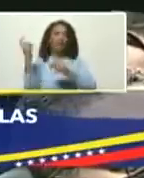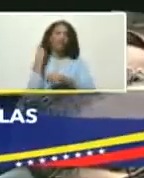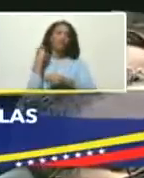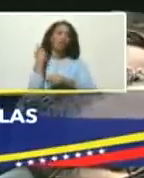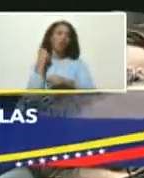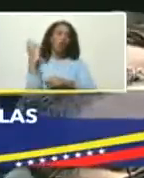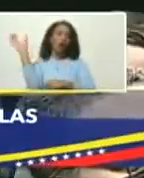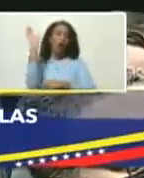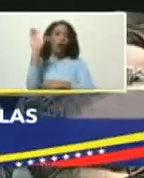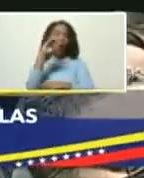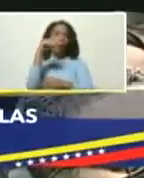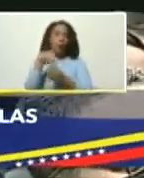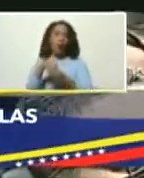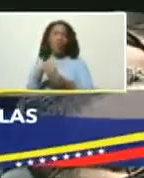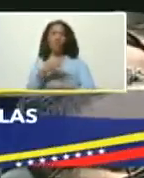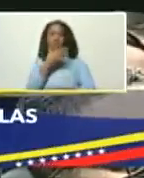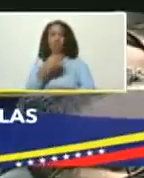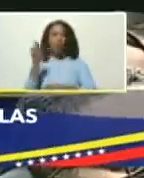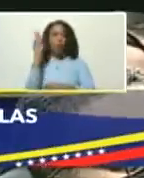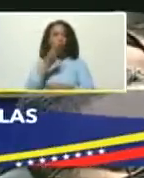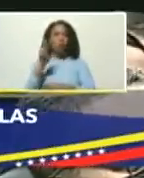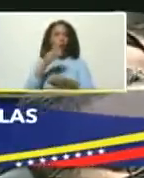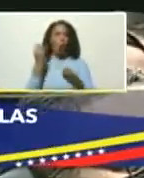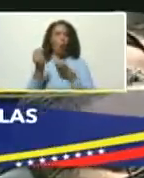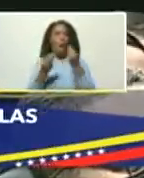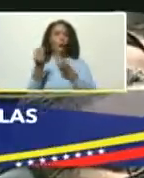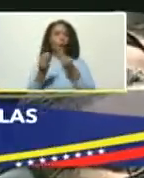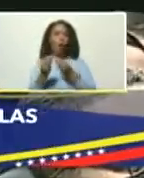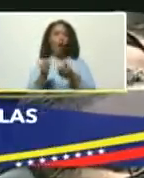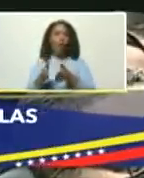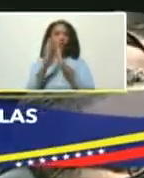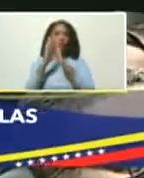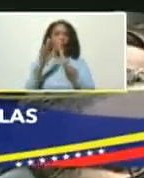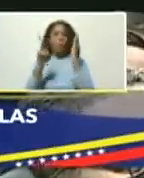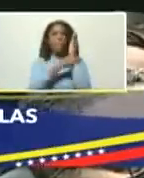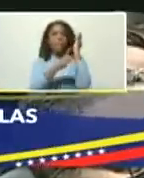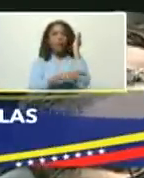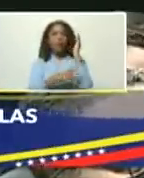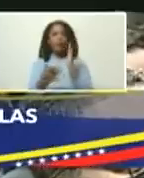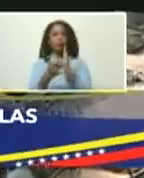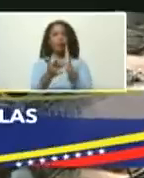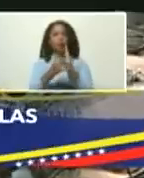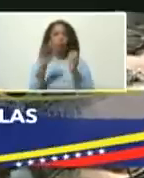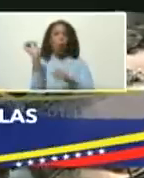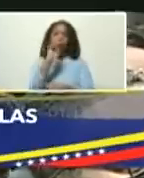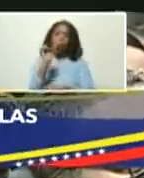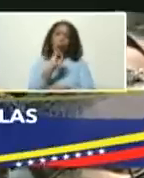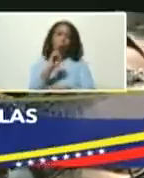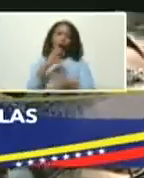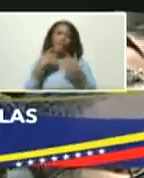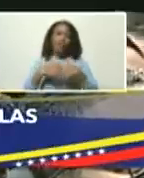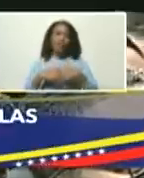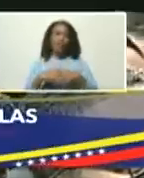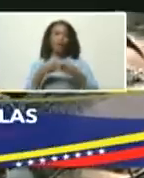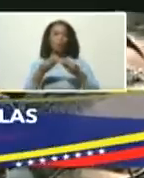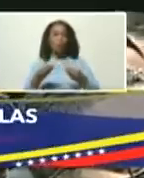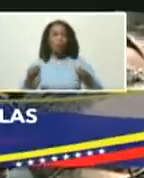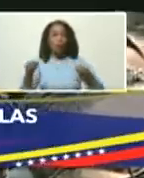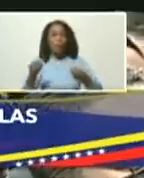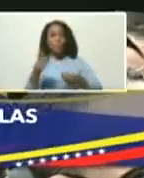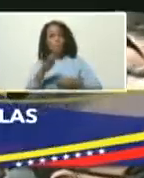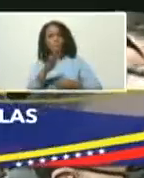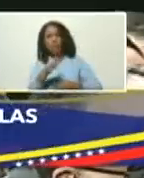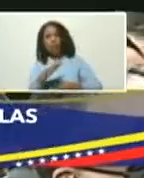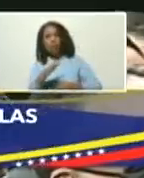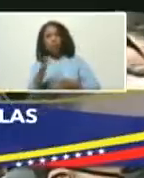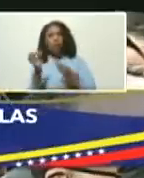Caracas que puede ser fácilmente utilizado como la sede de un parque tecnológico o de industrias livianas un poco parecido a